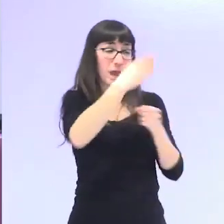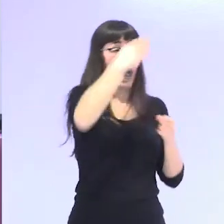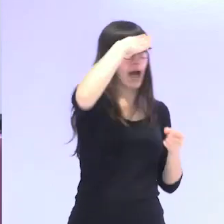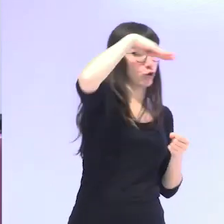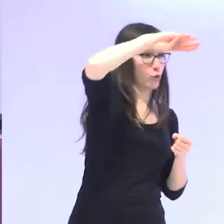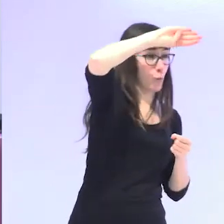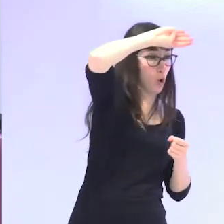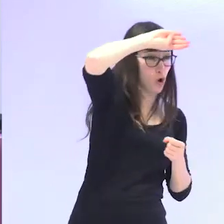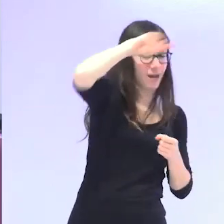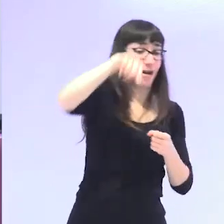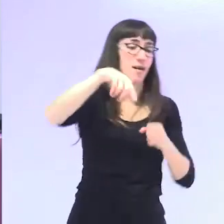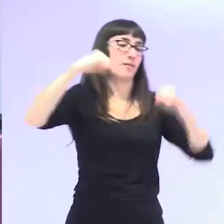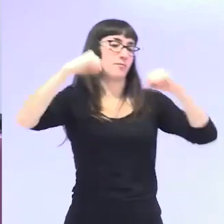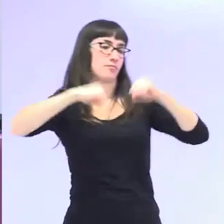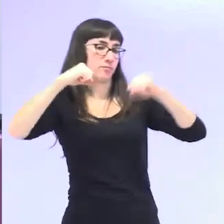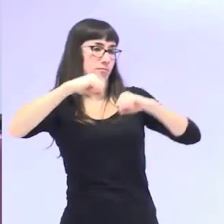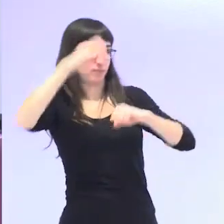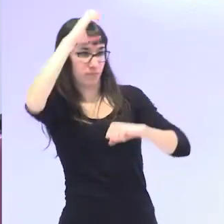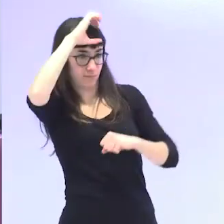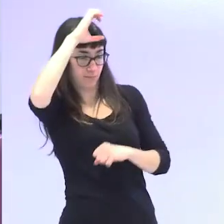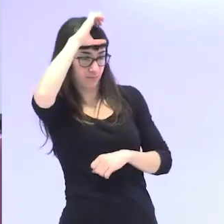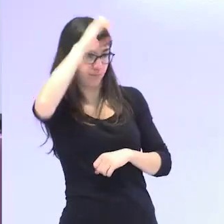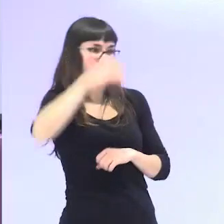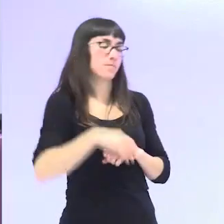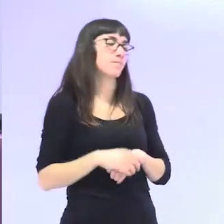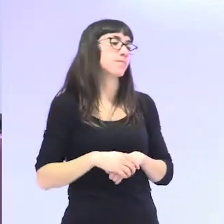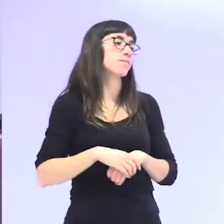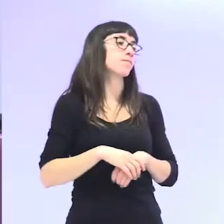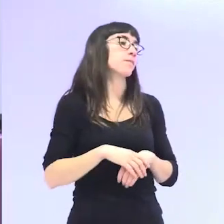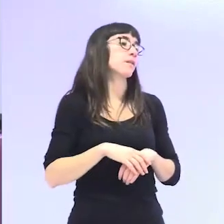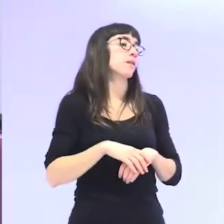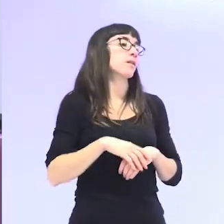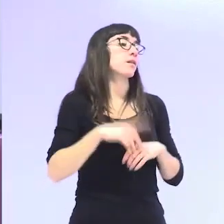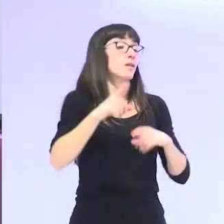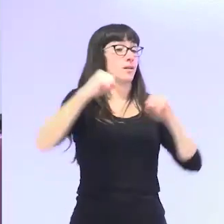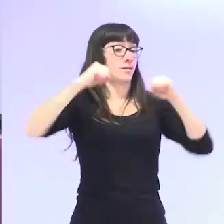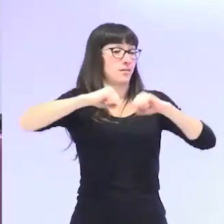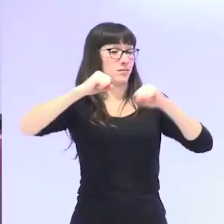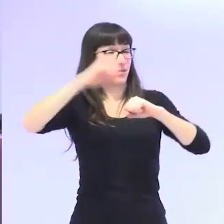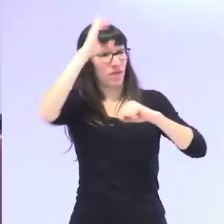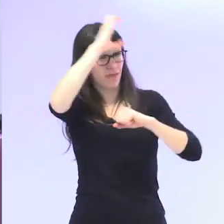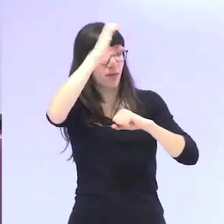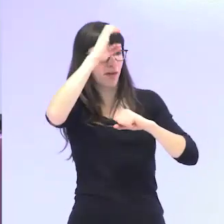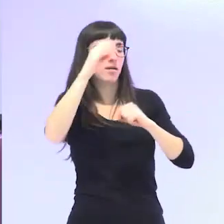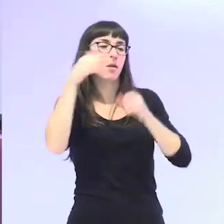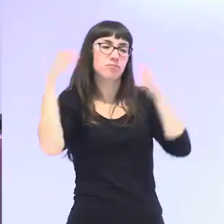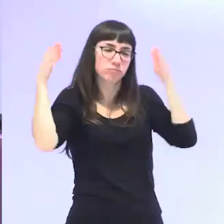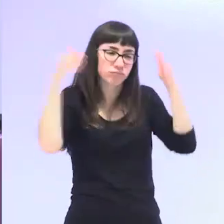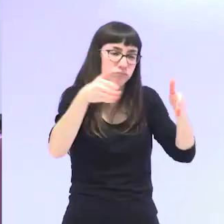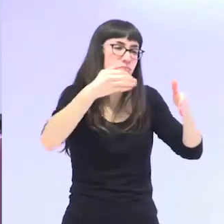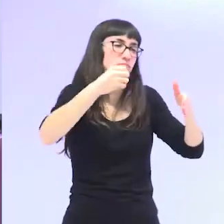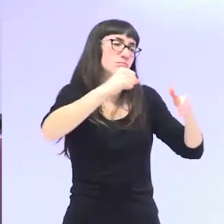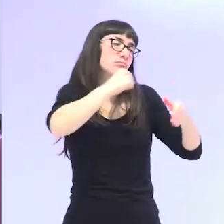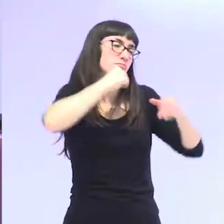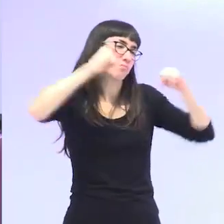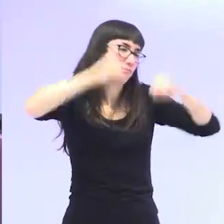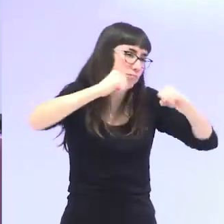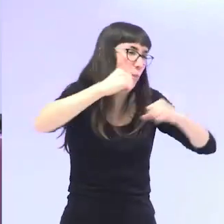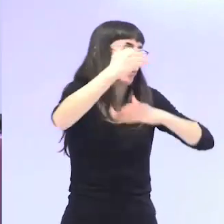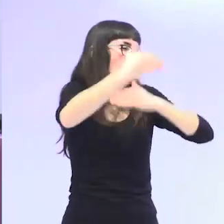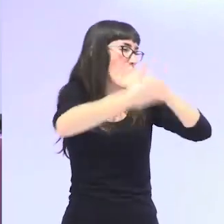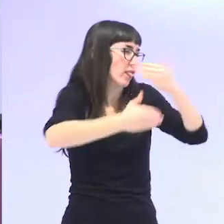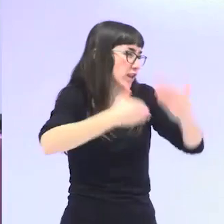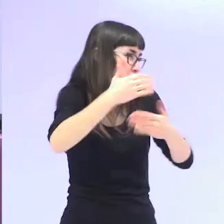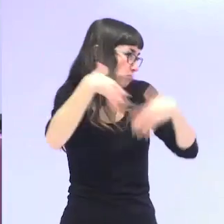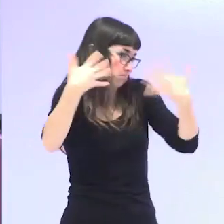gerontología. La gerontología es la ciencia que estudia el envejecimiento como proceso y la vejez como etapa y la antropología es una